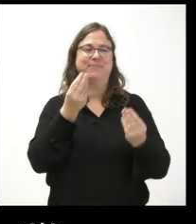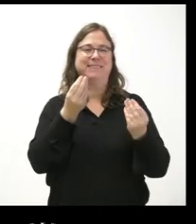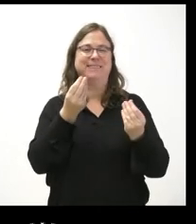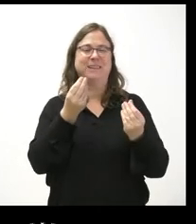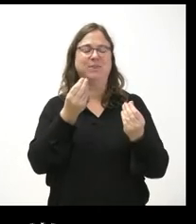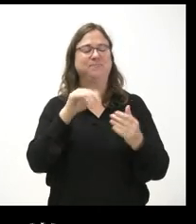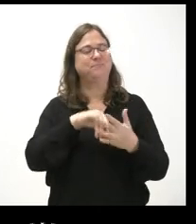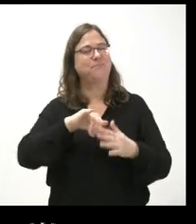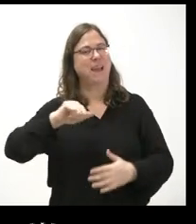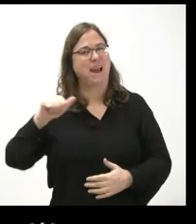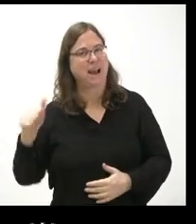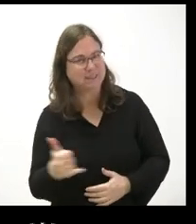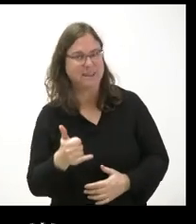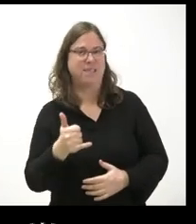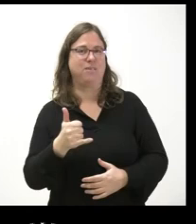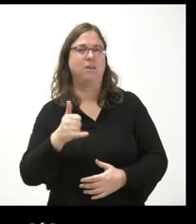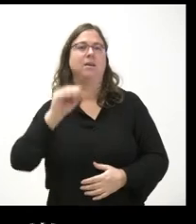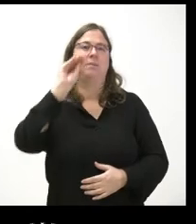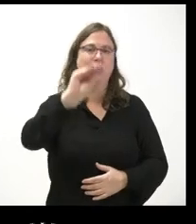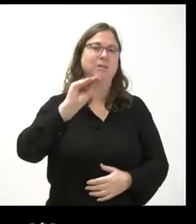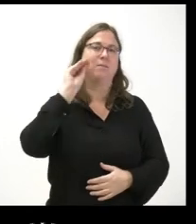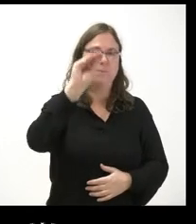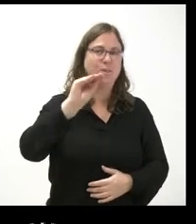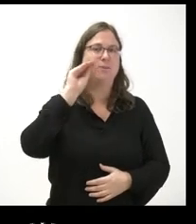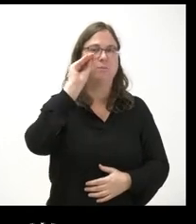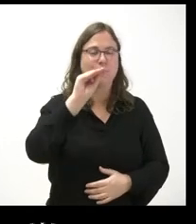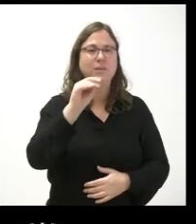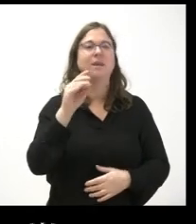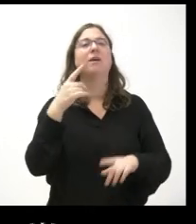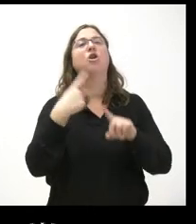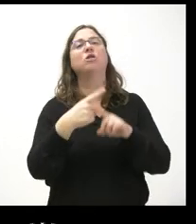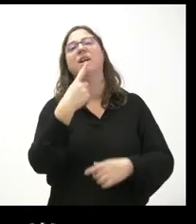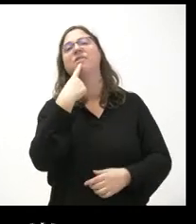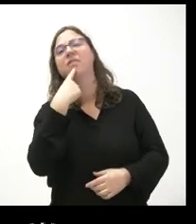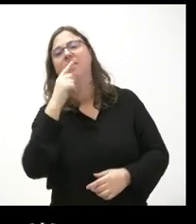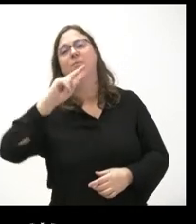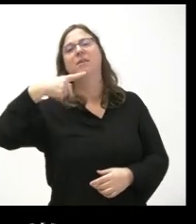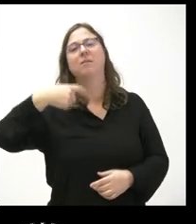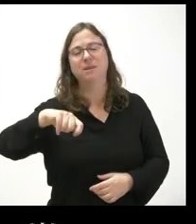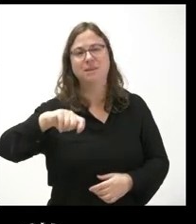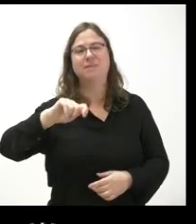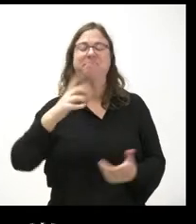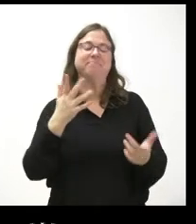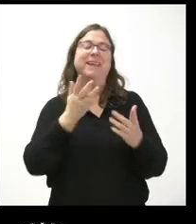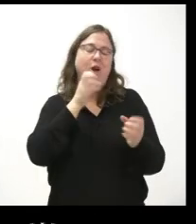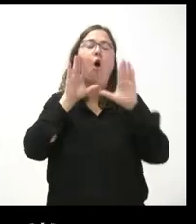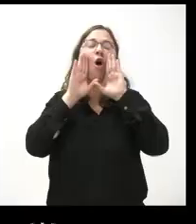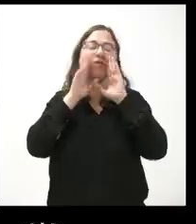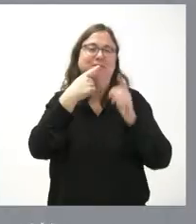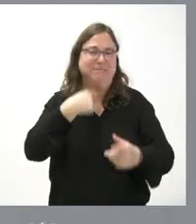cansado o de que le preguntemos cada jueves por las cosas que dice o hace el vicepresidente así como como confesión